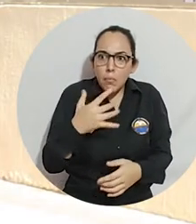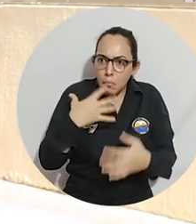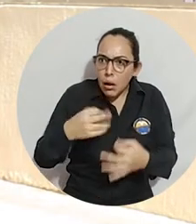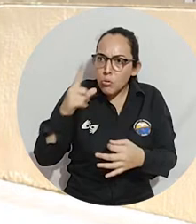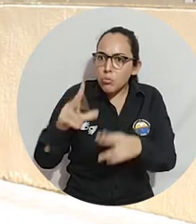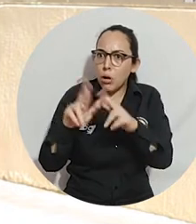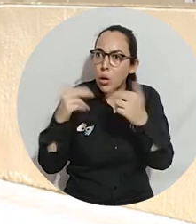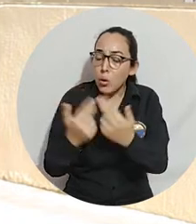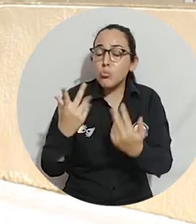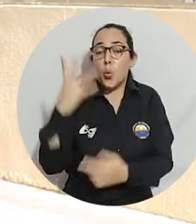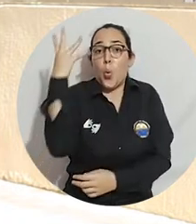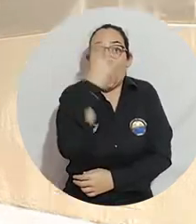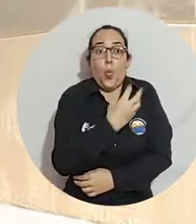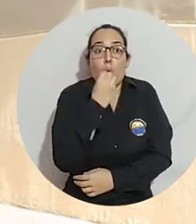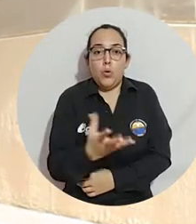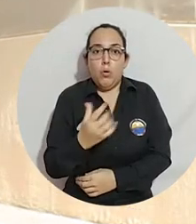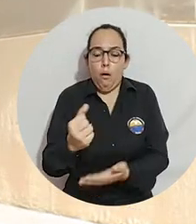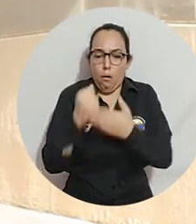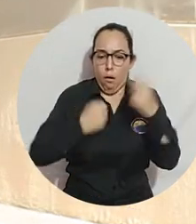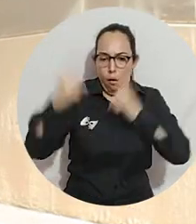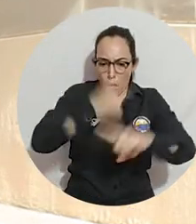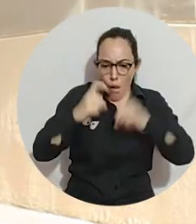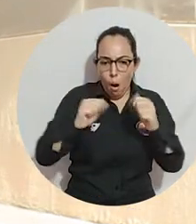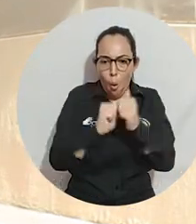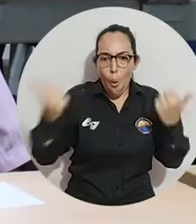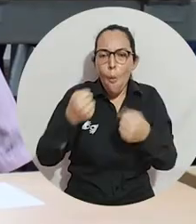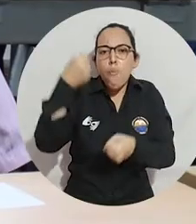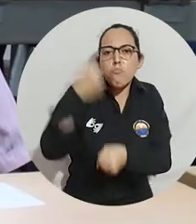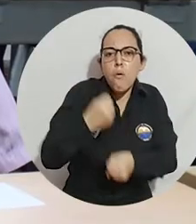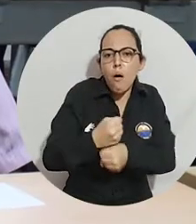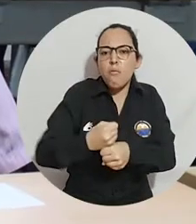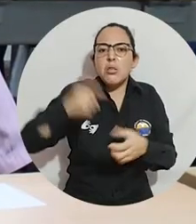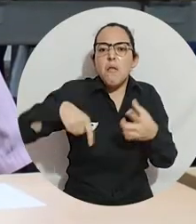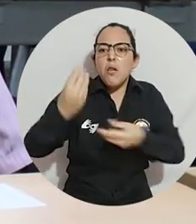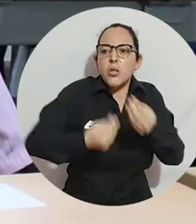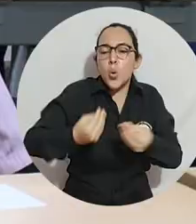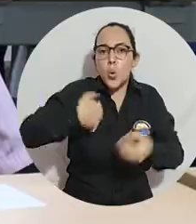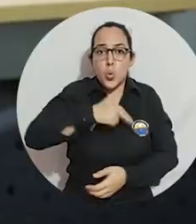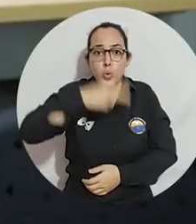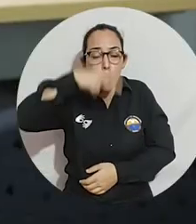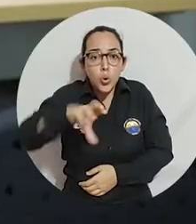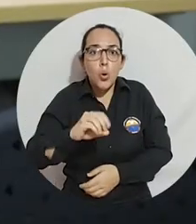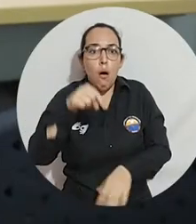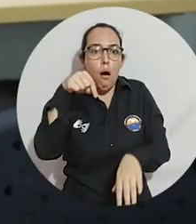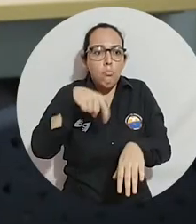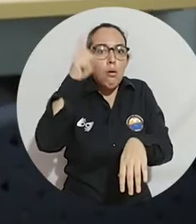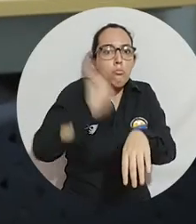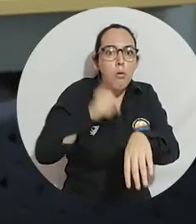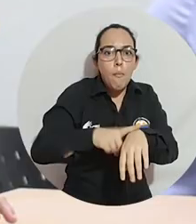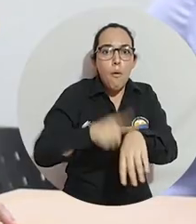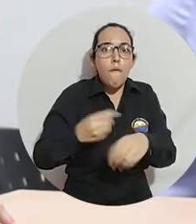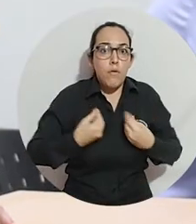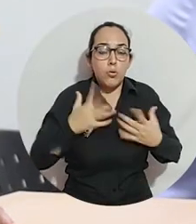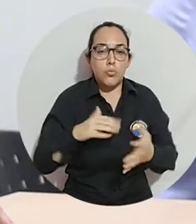se fuese a realizar algo así tan bonito. Nos ayudan a reflexionar sobre cómo es el trabajo que se debe hacer con nuestros hijos a partir de